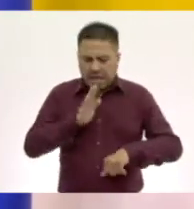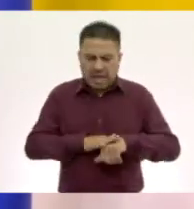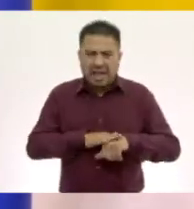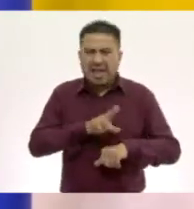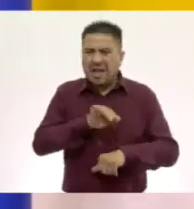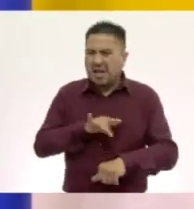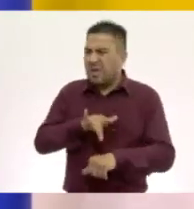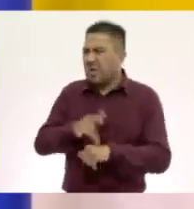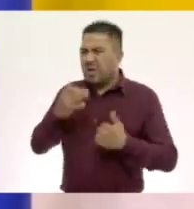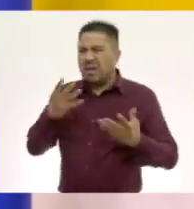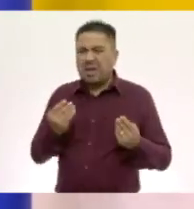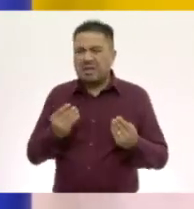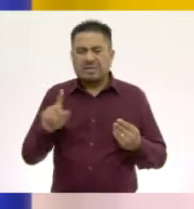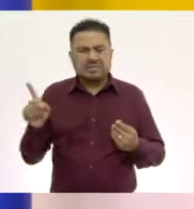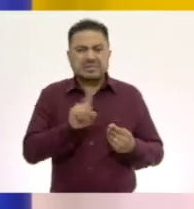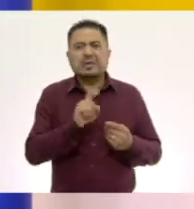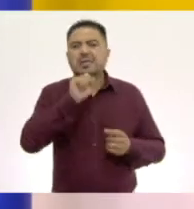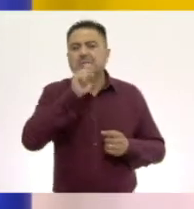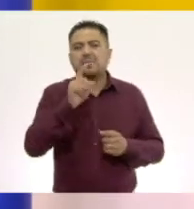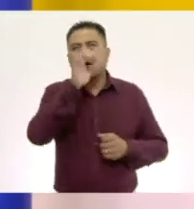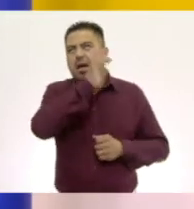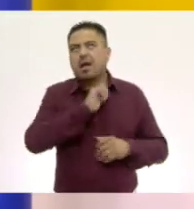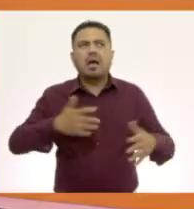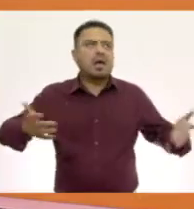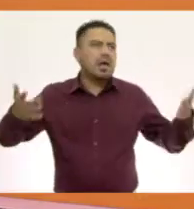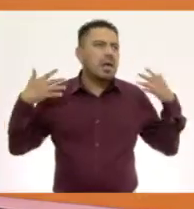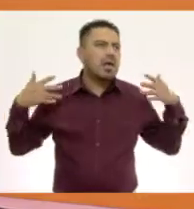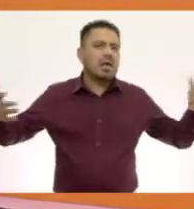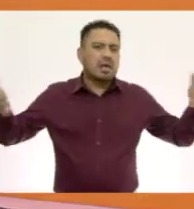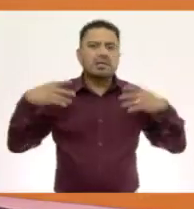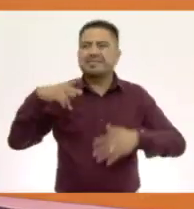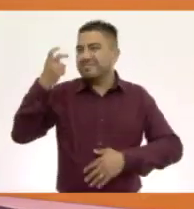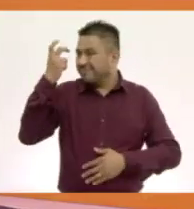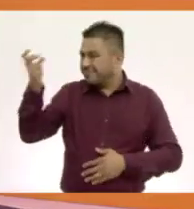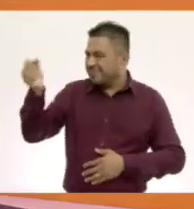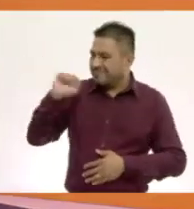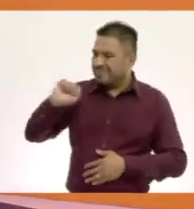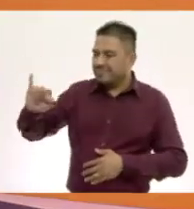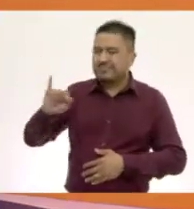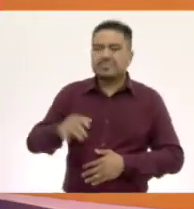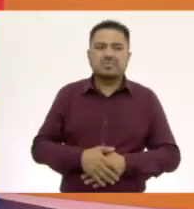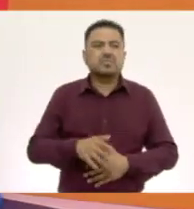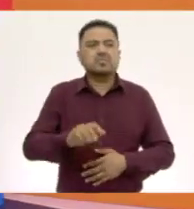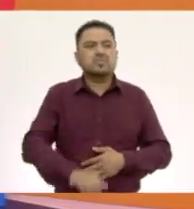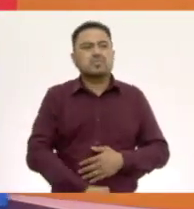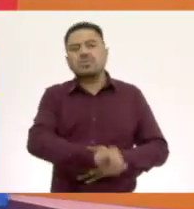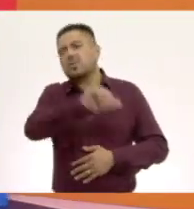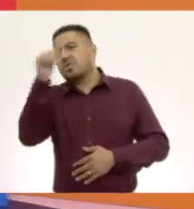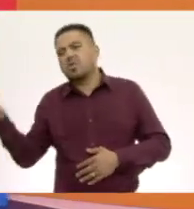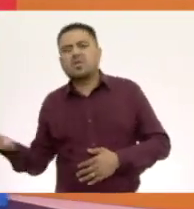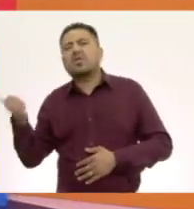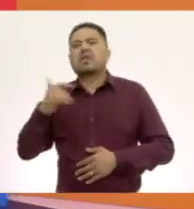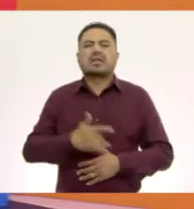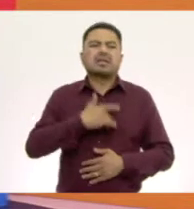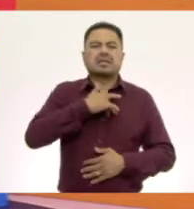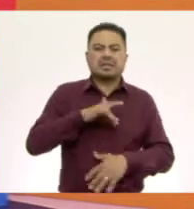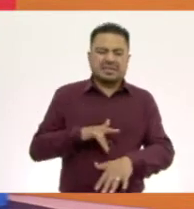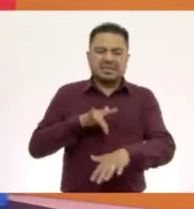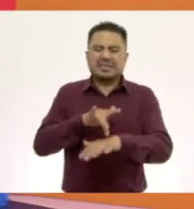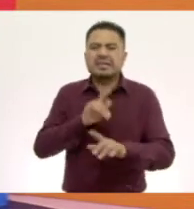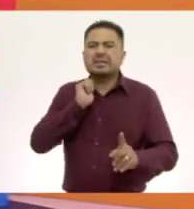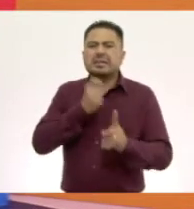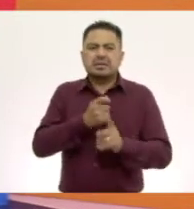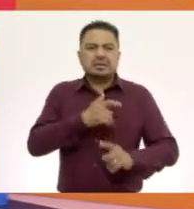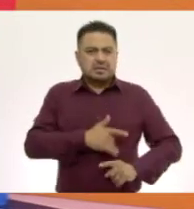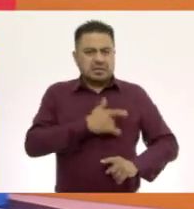no lo toques tanto! Lo mismo con el calor. Exactamente. Otra de las funciones del sentido del tacto es